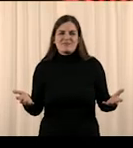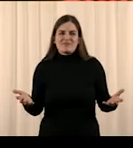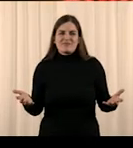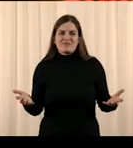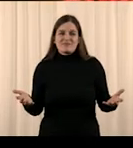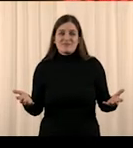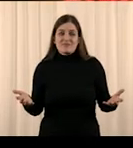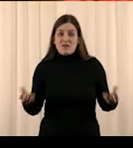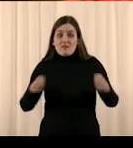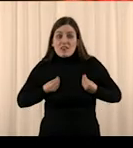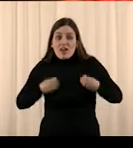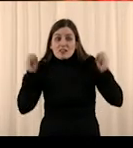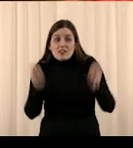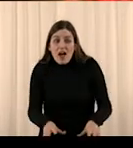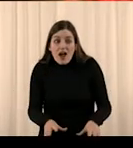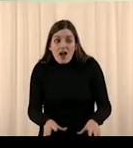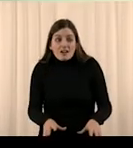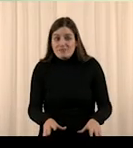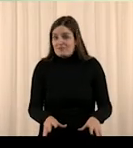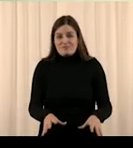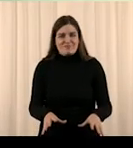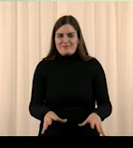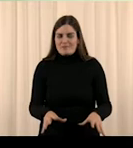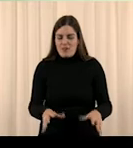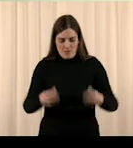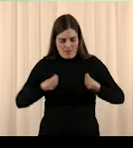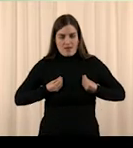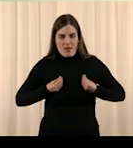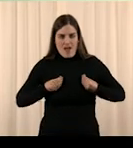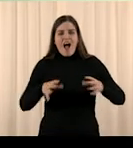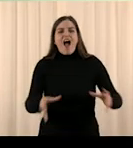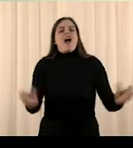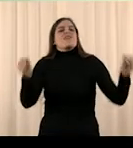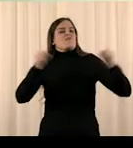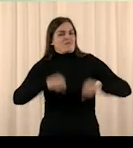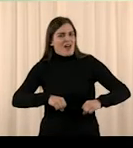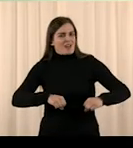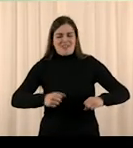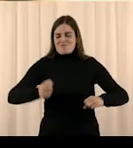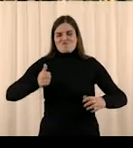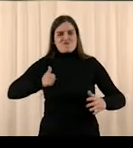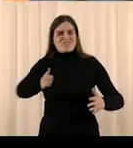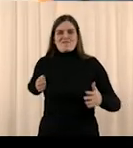Desperdiciarla. O aceptarla y aprovecharla al máximo.